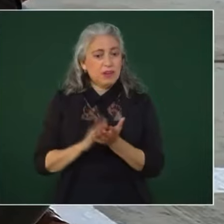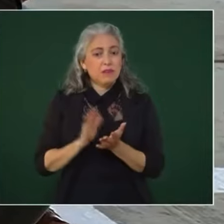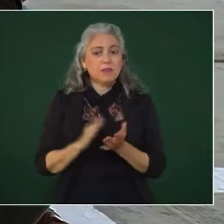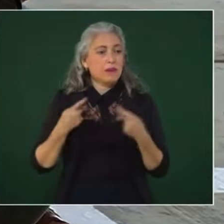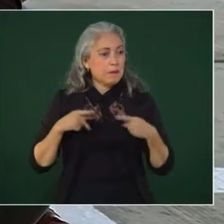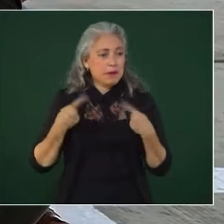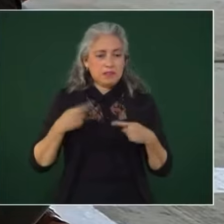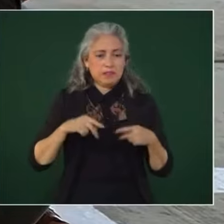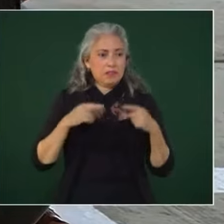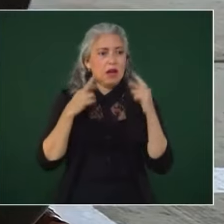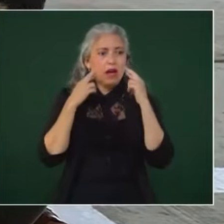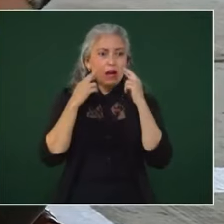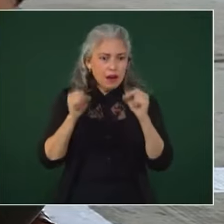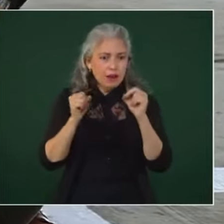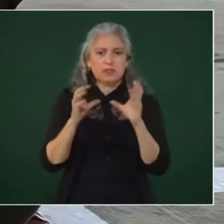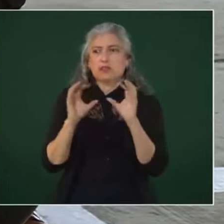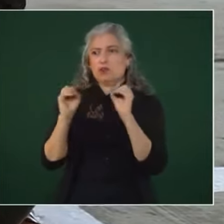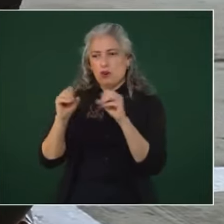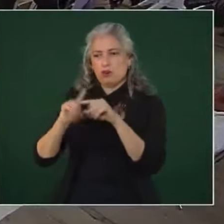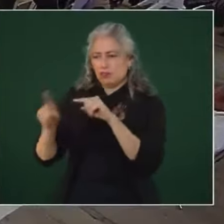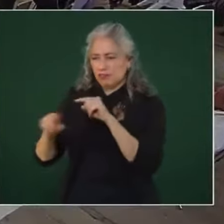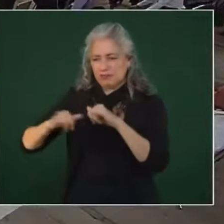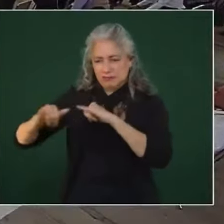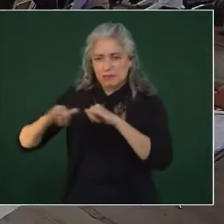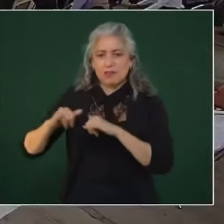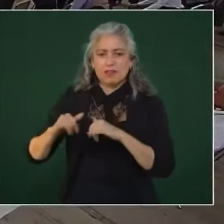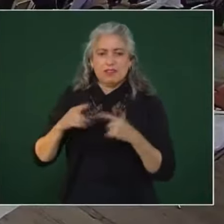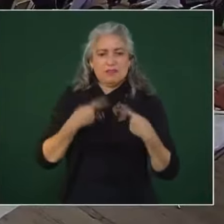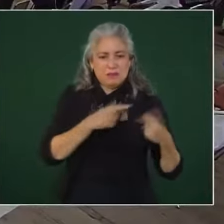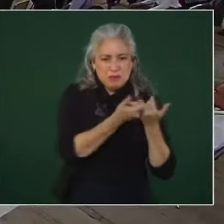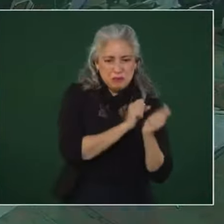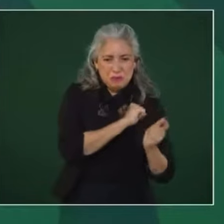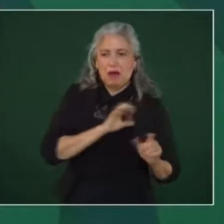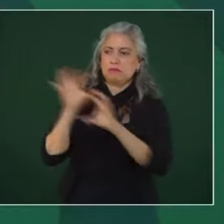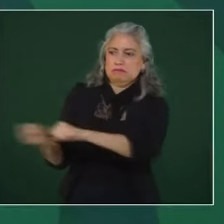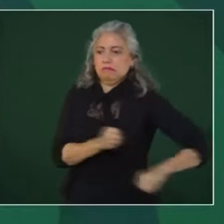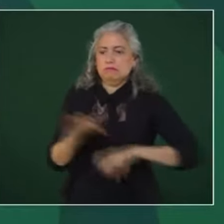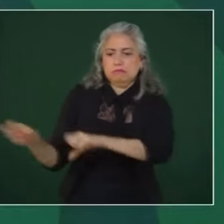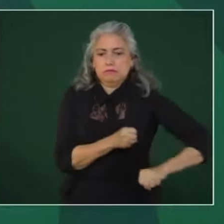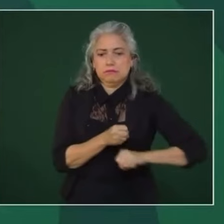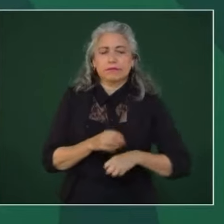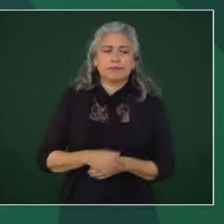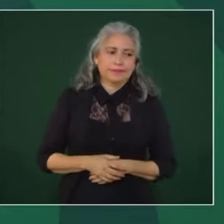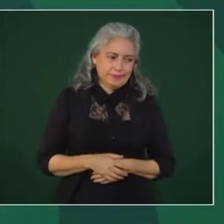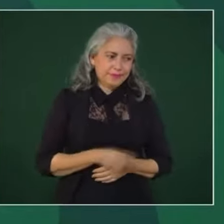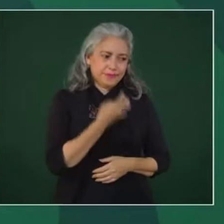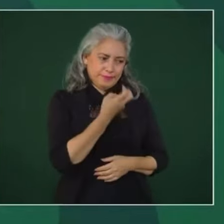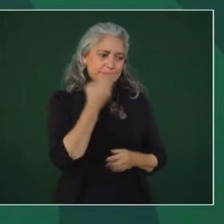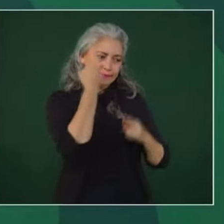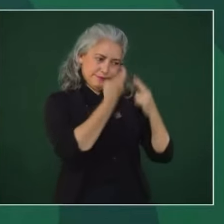y de comunidades ejidales por los delincuentes. Lo vamos a revisar, lo vamos a revisar